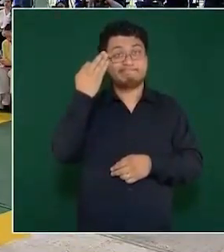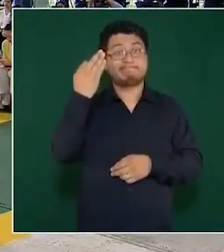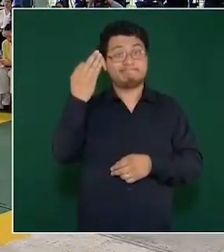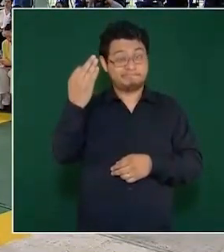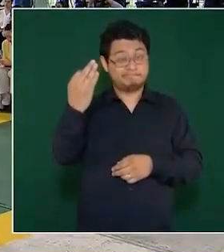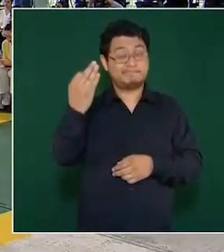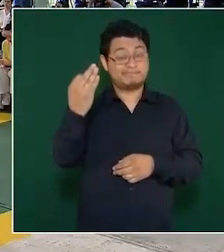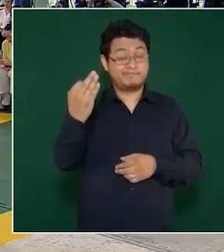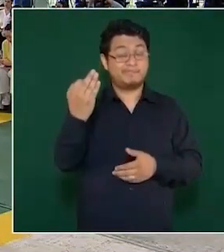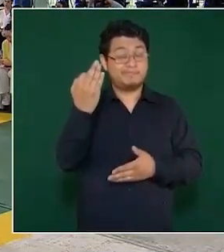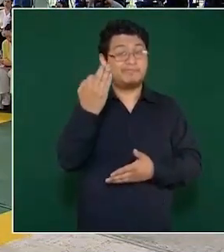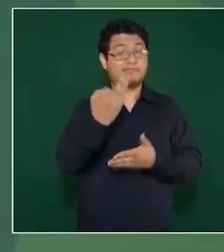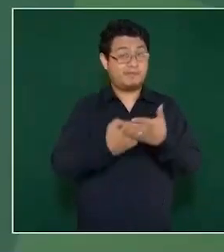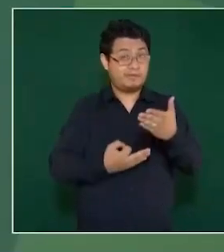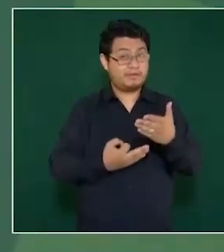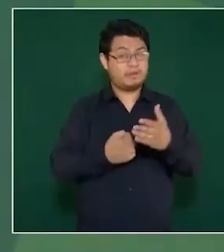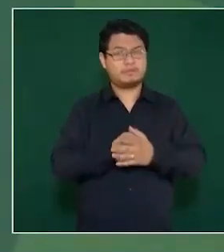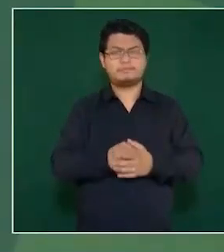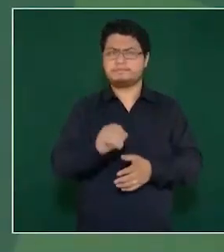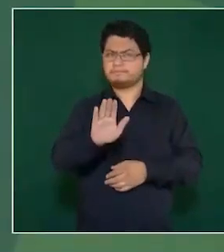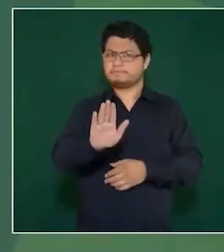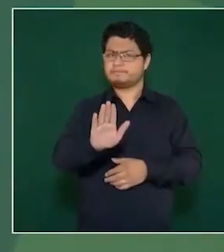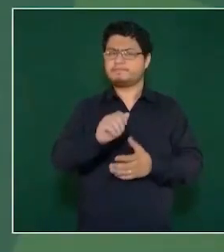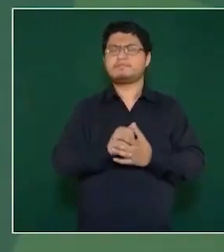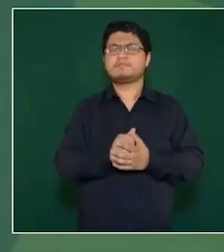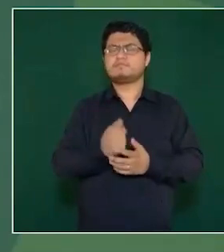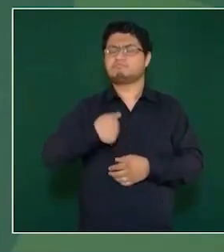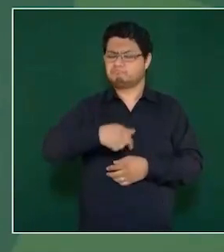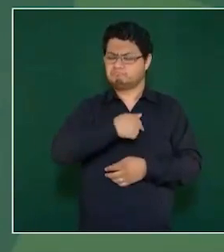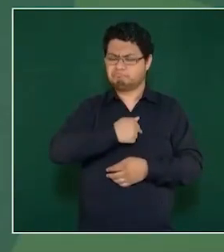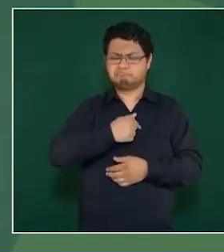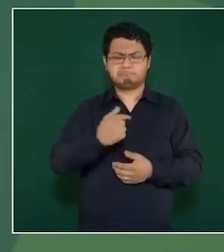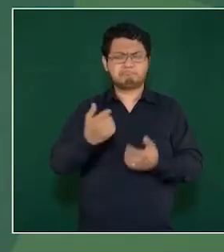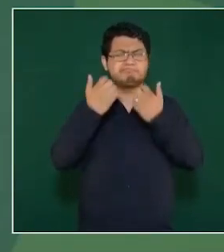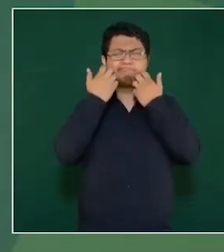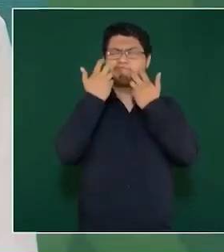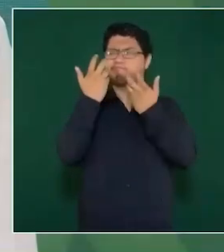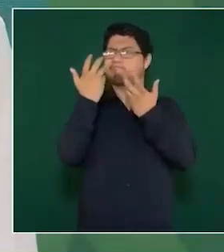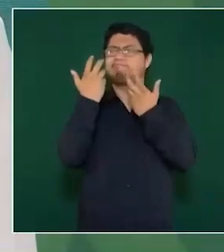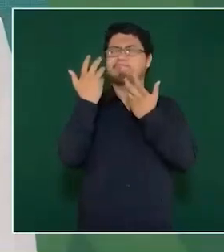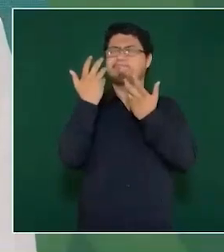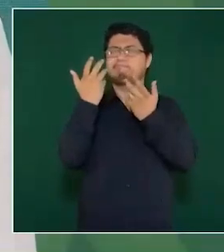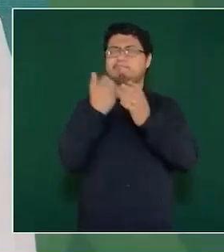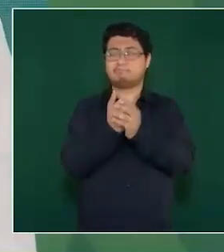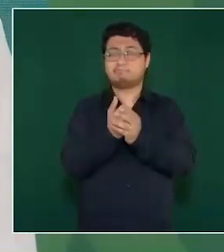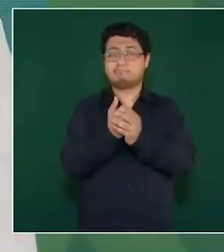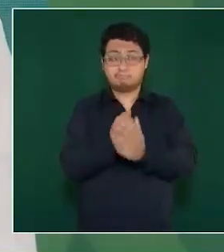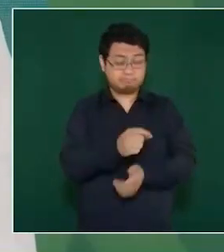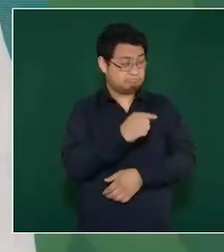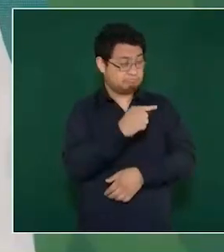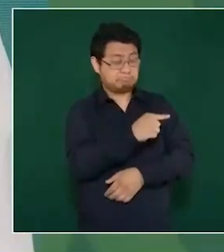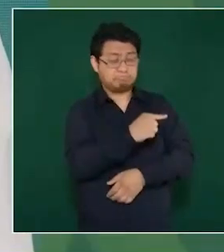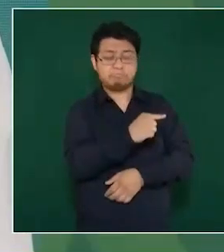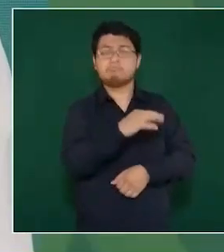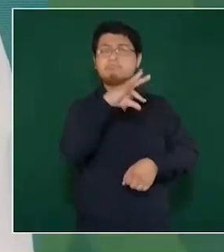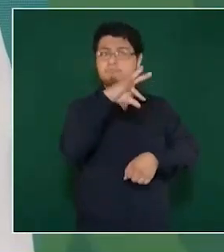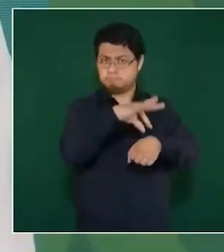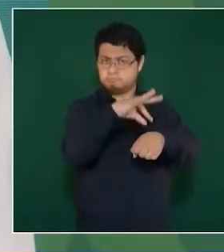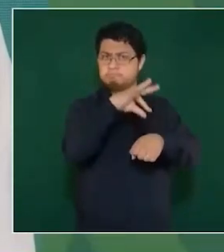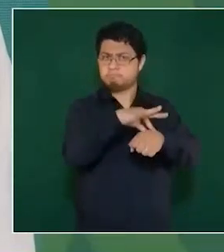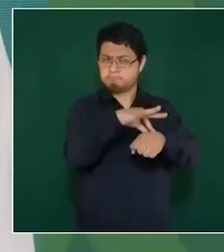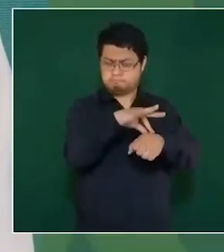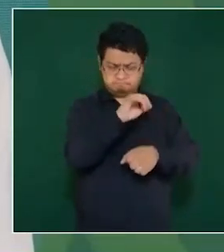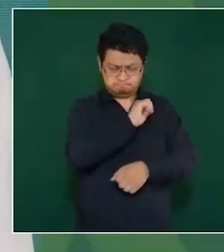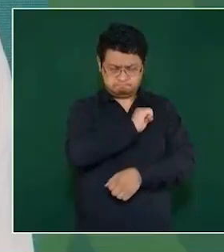tiempo, pero lo que queremos es que haya médicos los siete